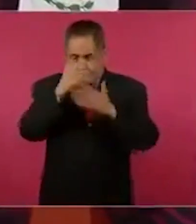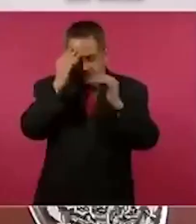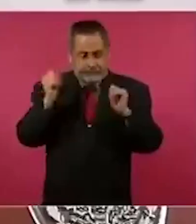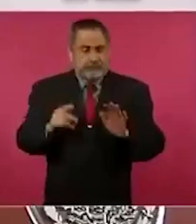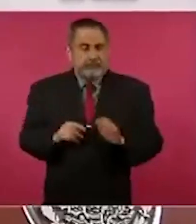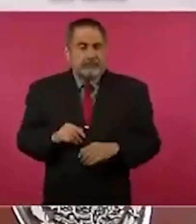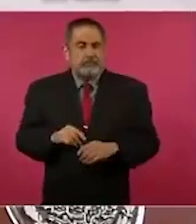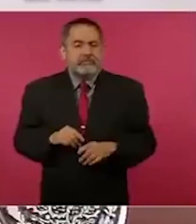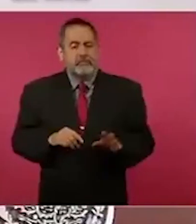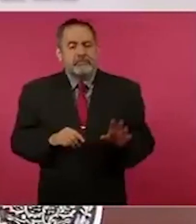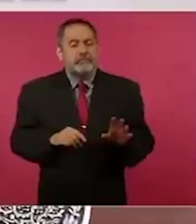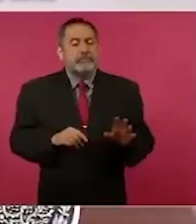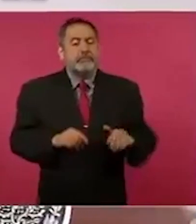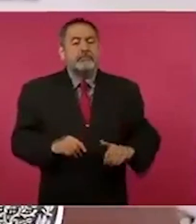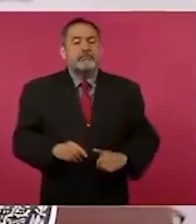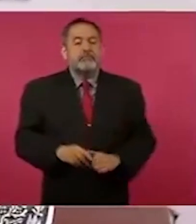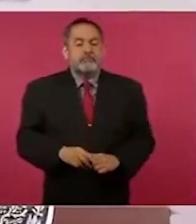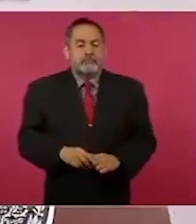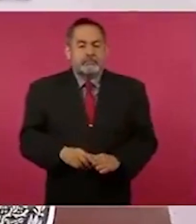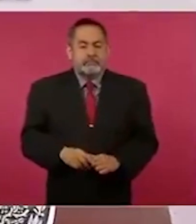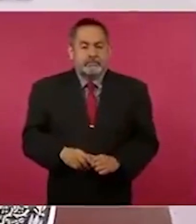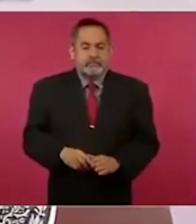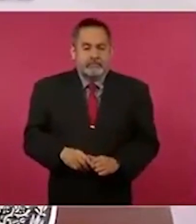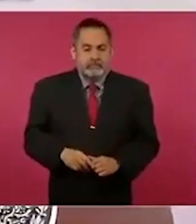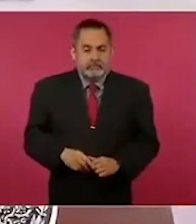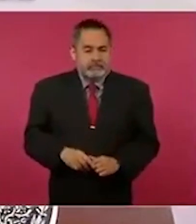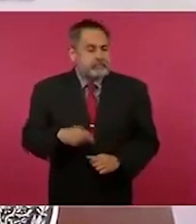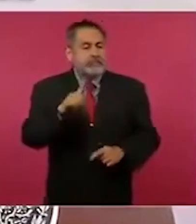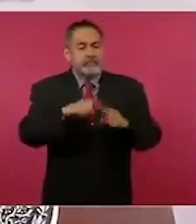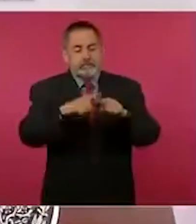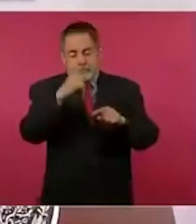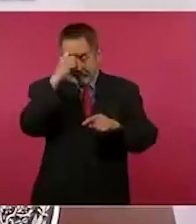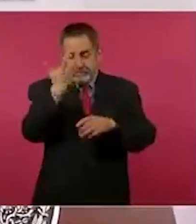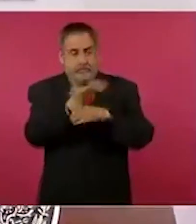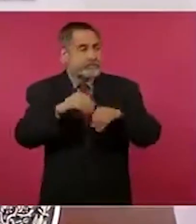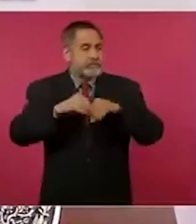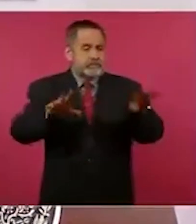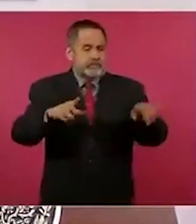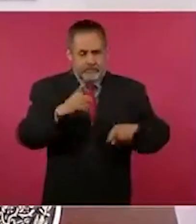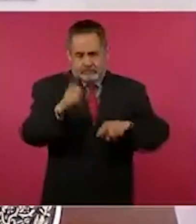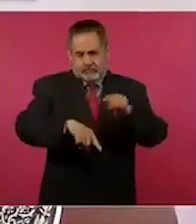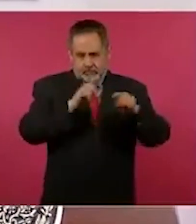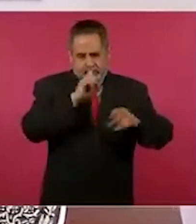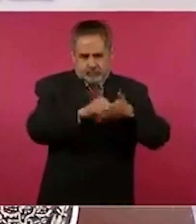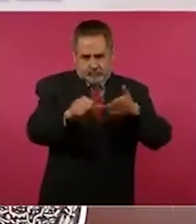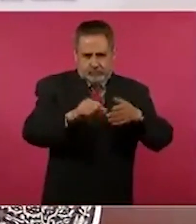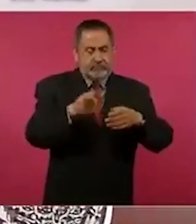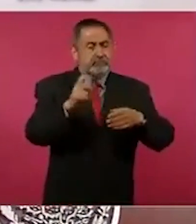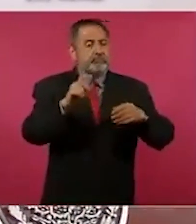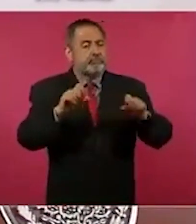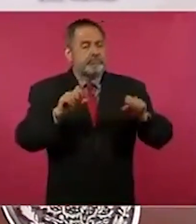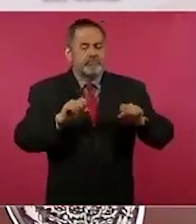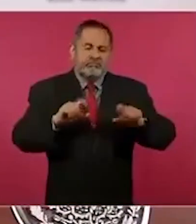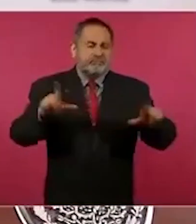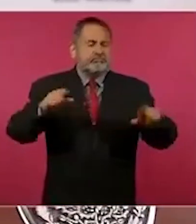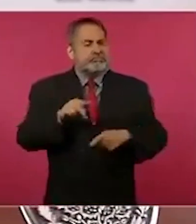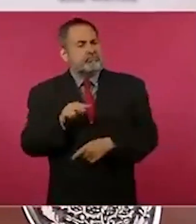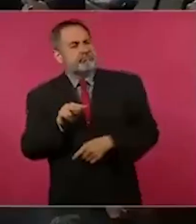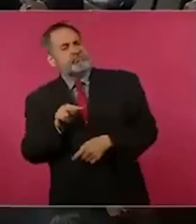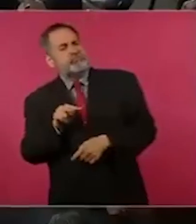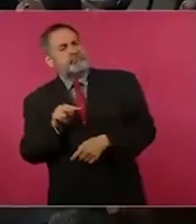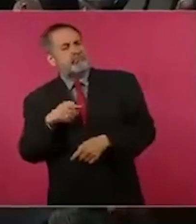ni siquiera pongamos al autor de ese mensaje, pero